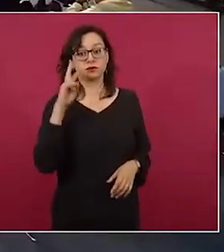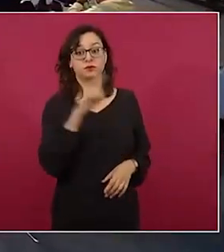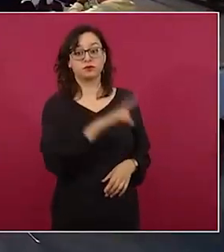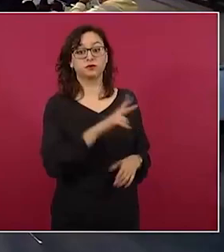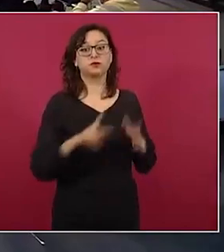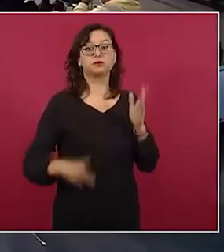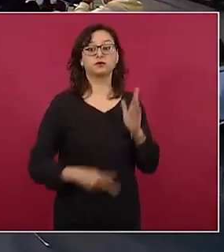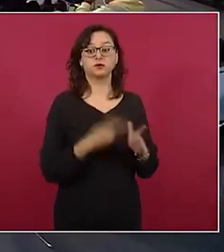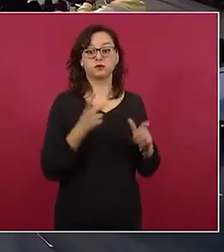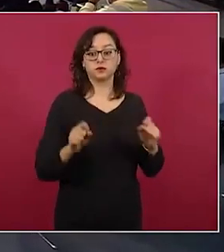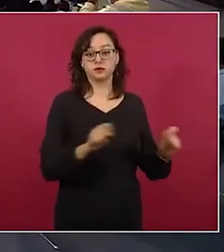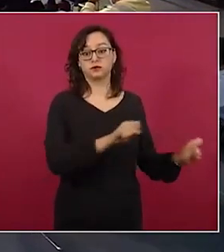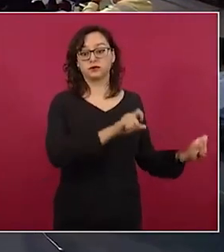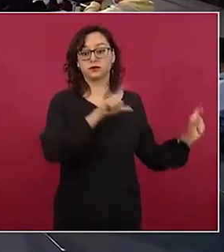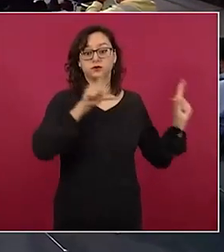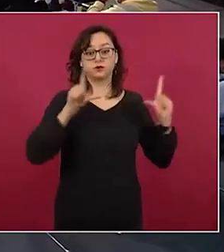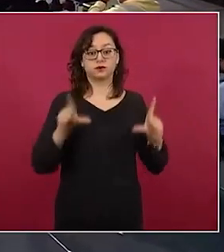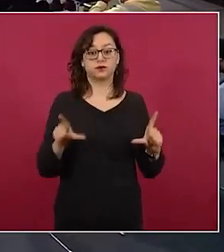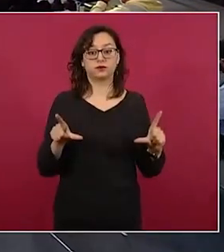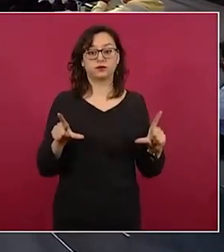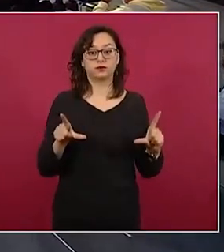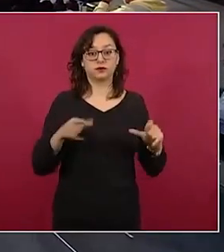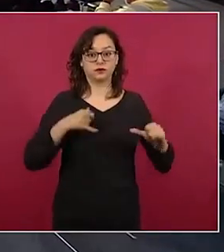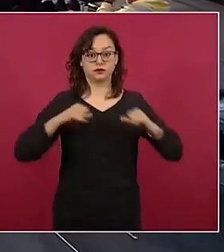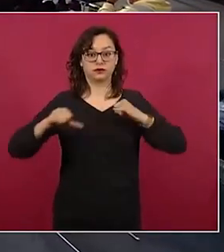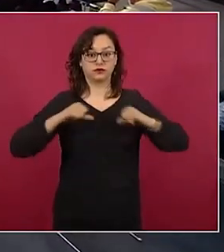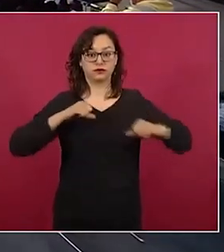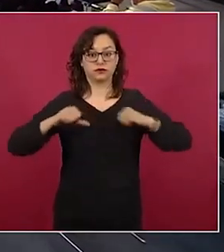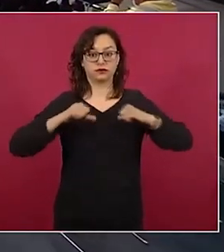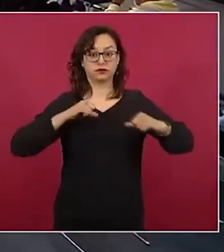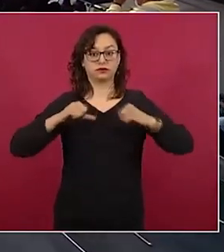mapa?